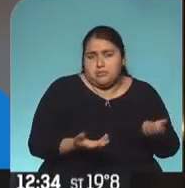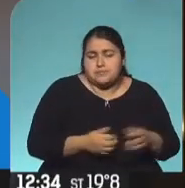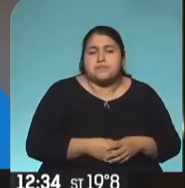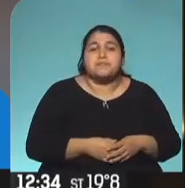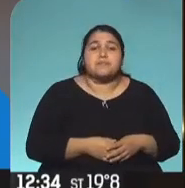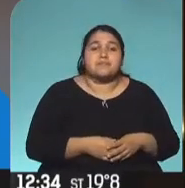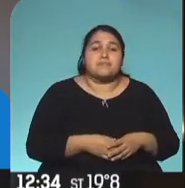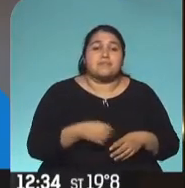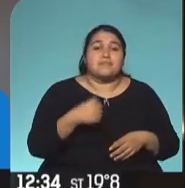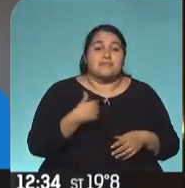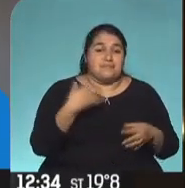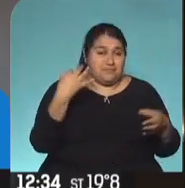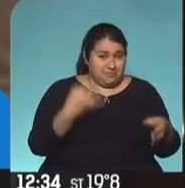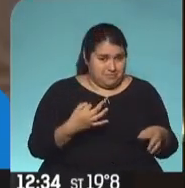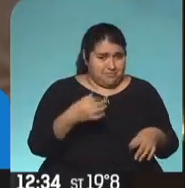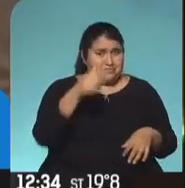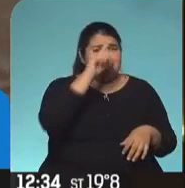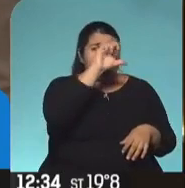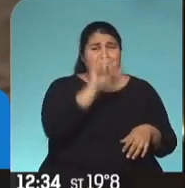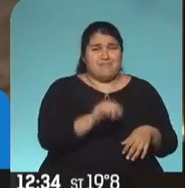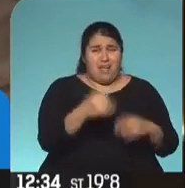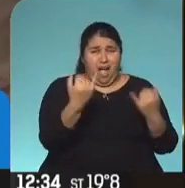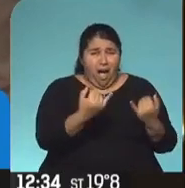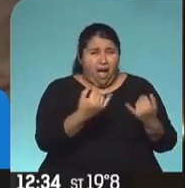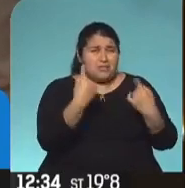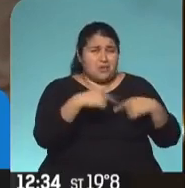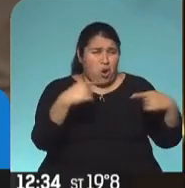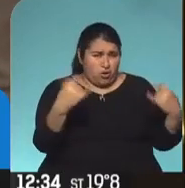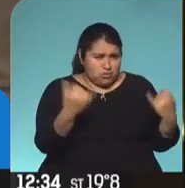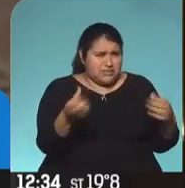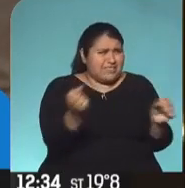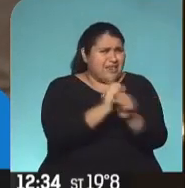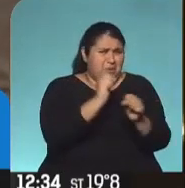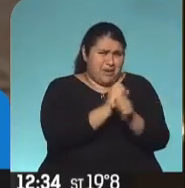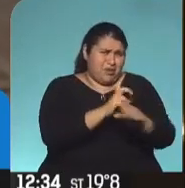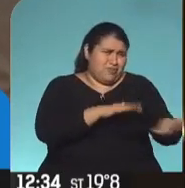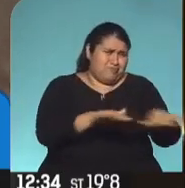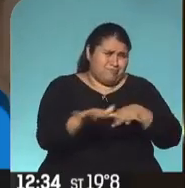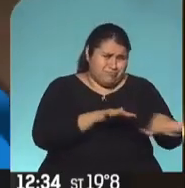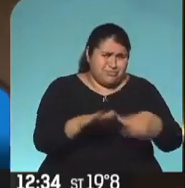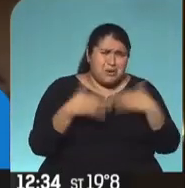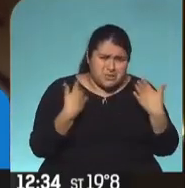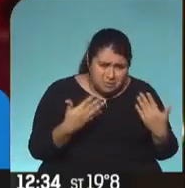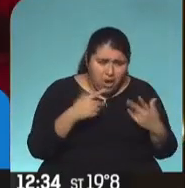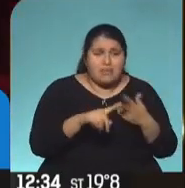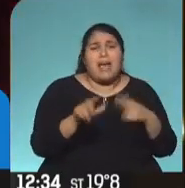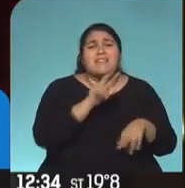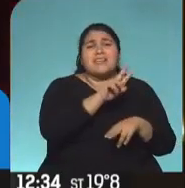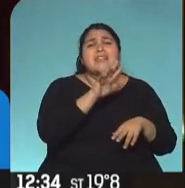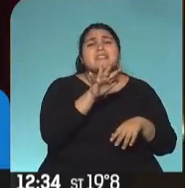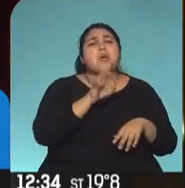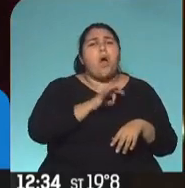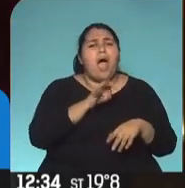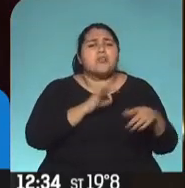35 años, en un país con riquezas naturales, con capacidades humanas excelsas, con 35 años de alternancia